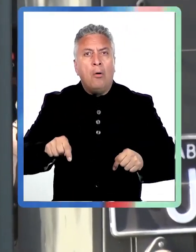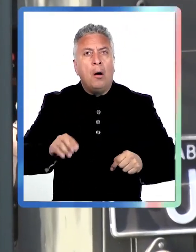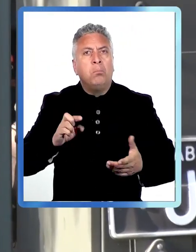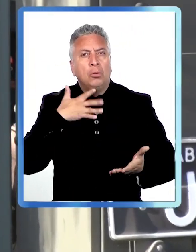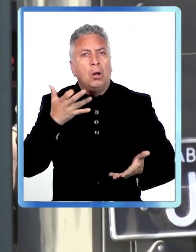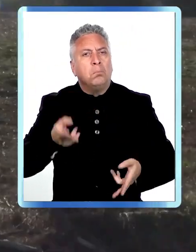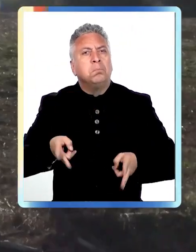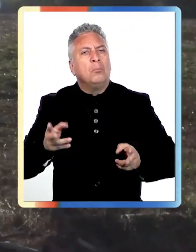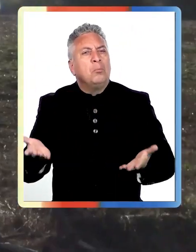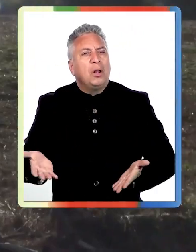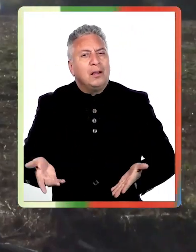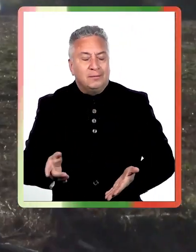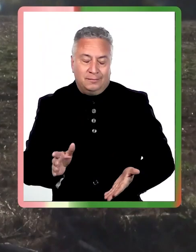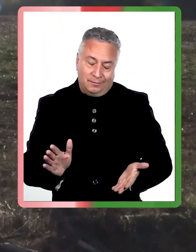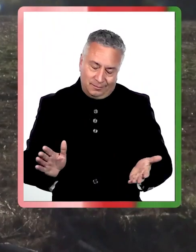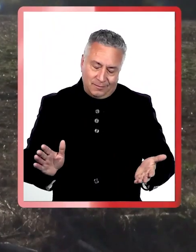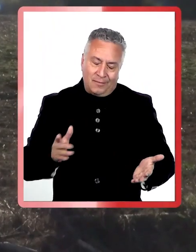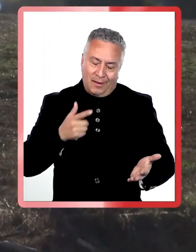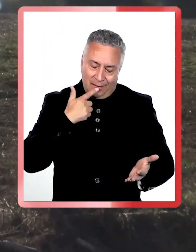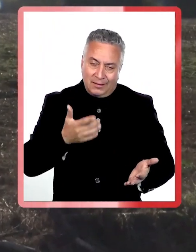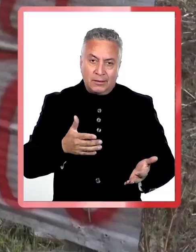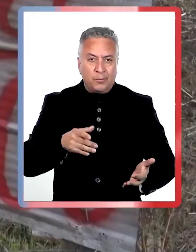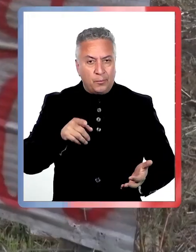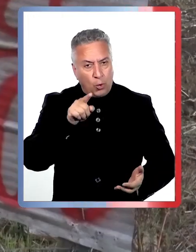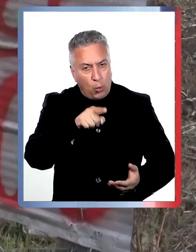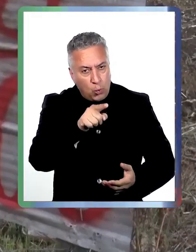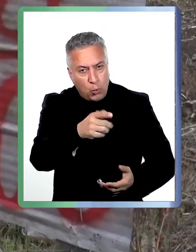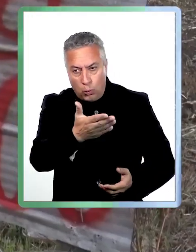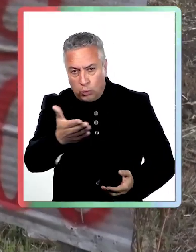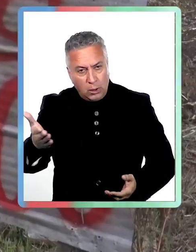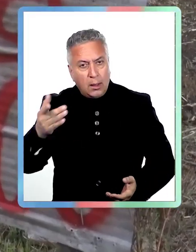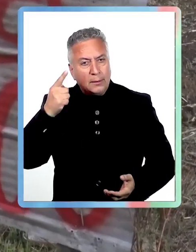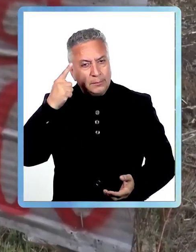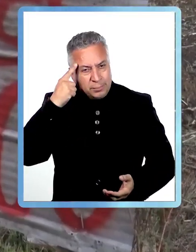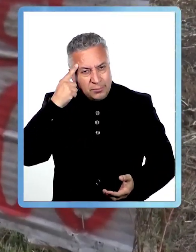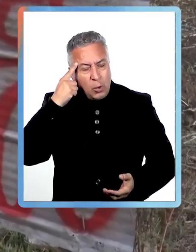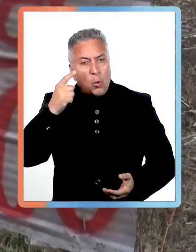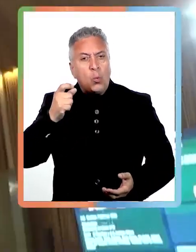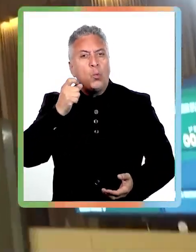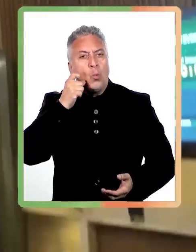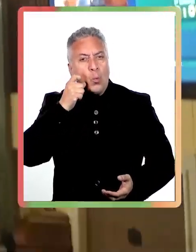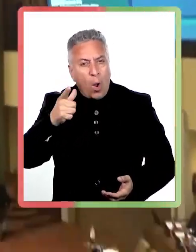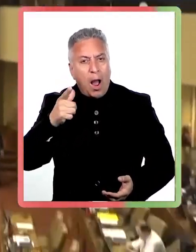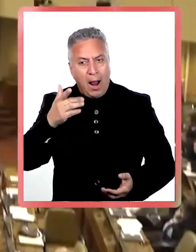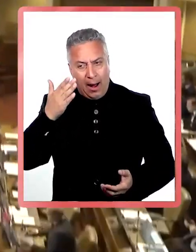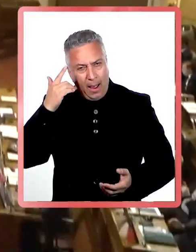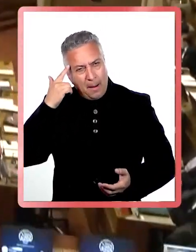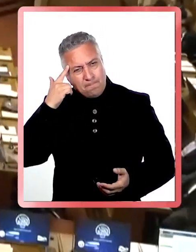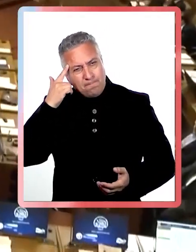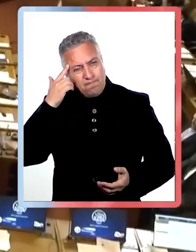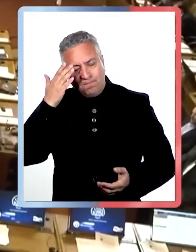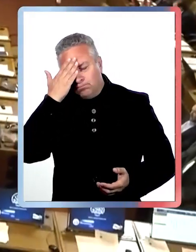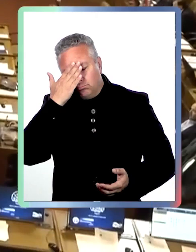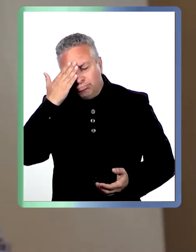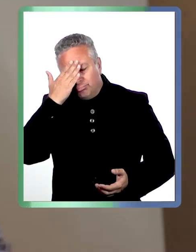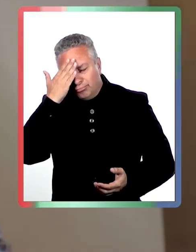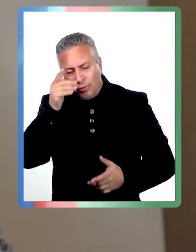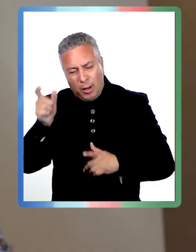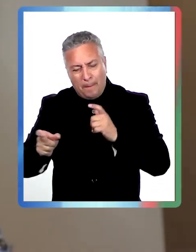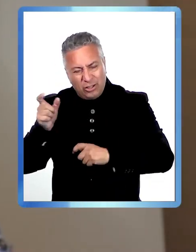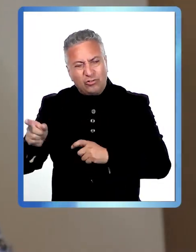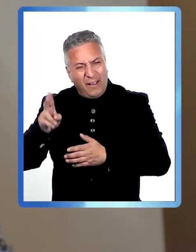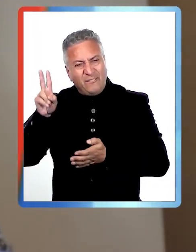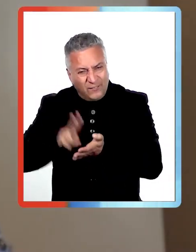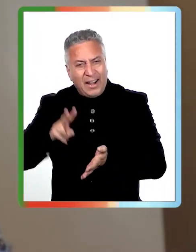¿Ustedes tienen alguna idea de cuáles son las reales preocupaciones de la gente? Me da la impresión que no. Así que tengan